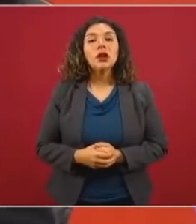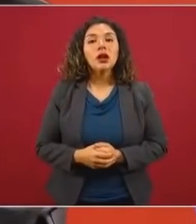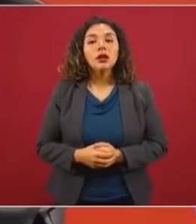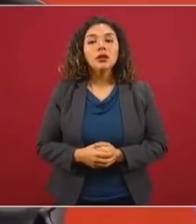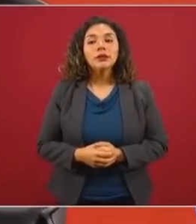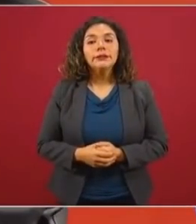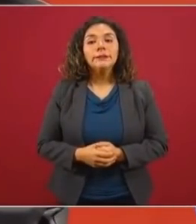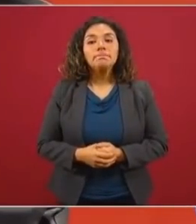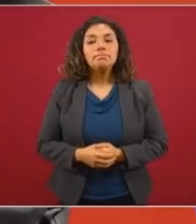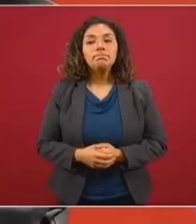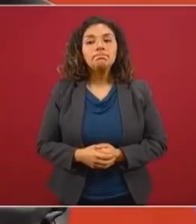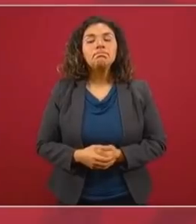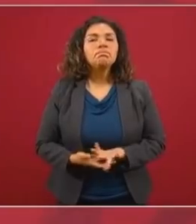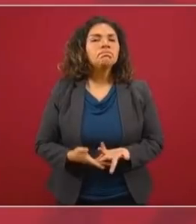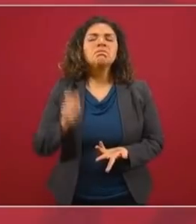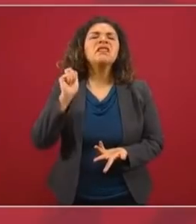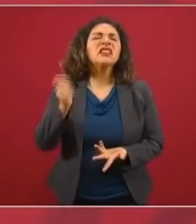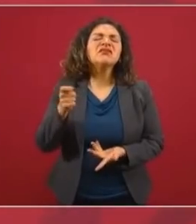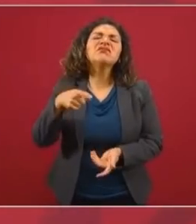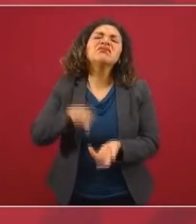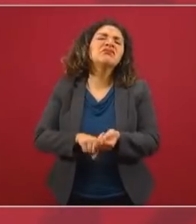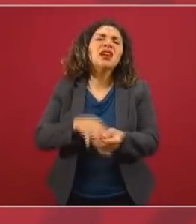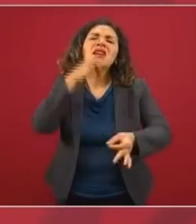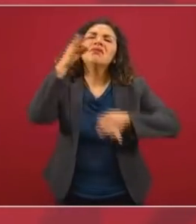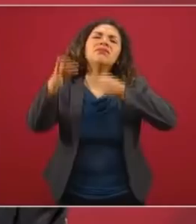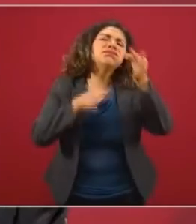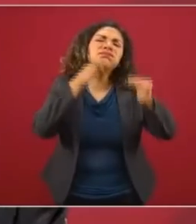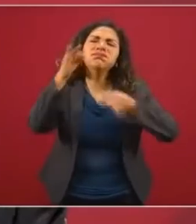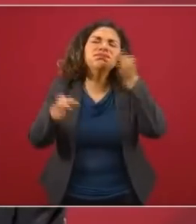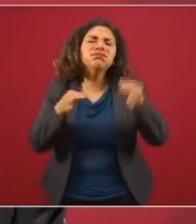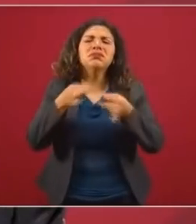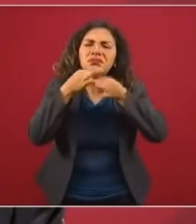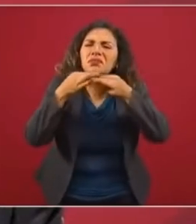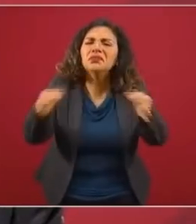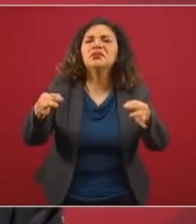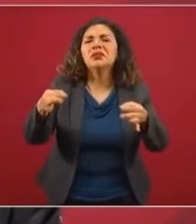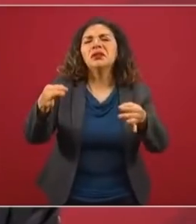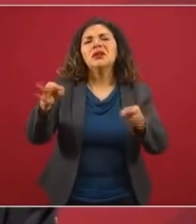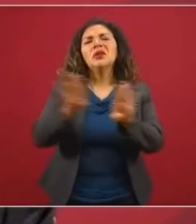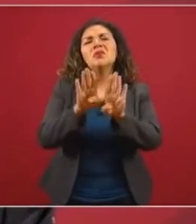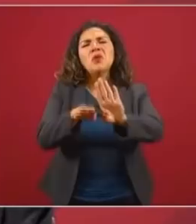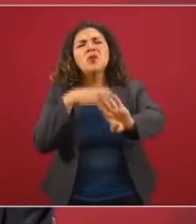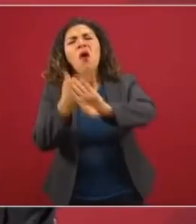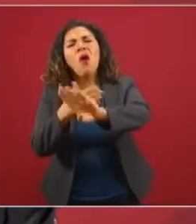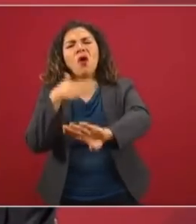propaganda, grilla,